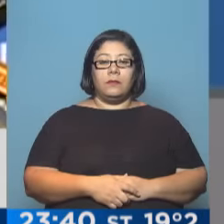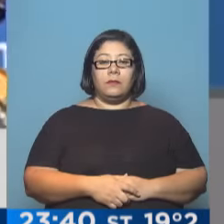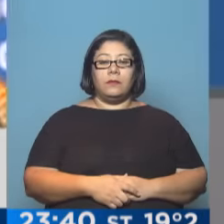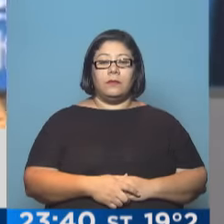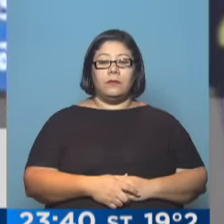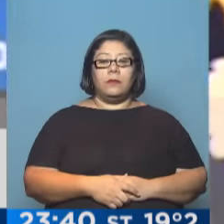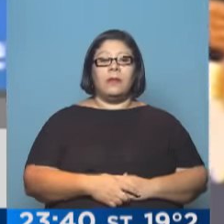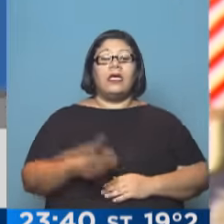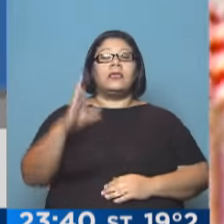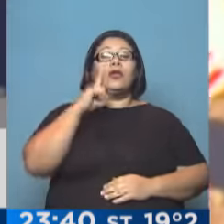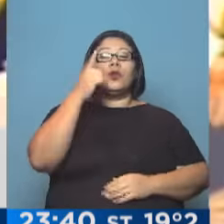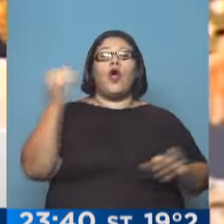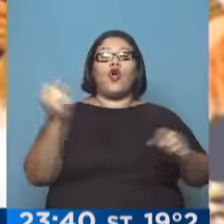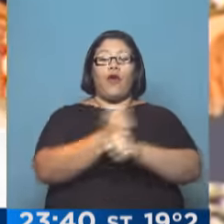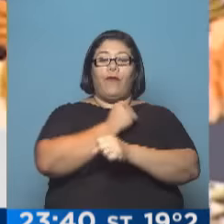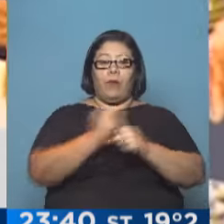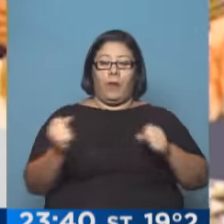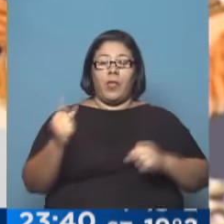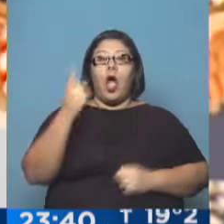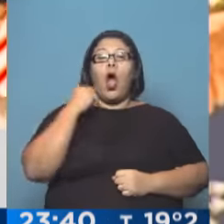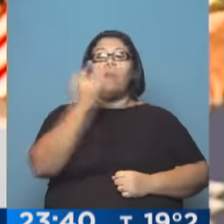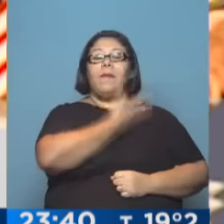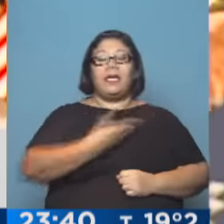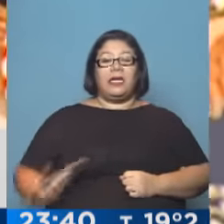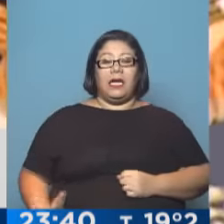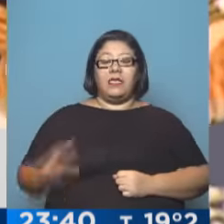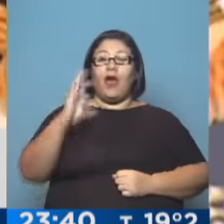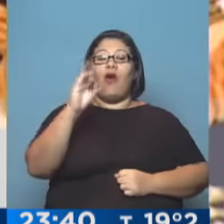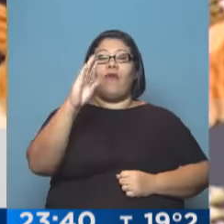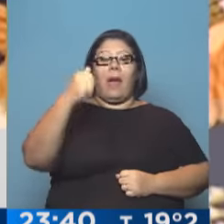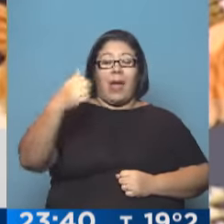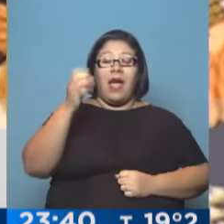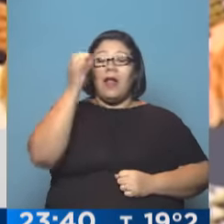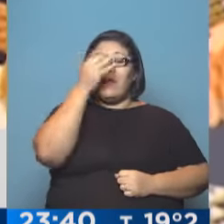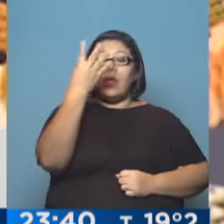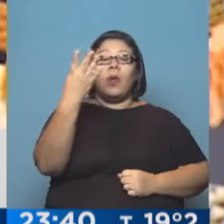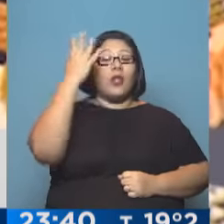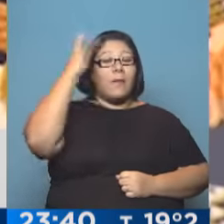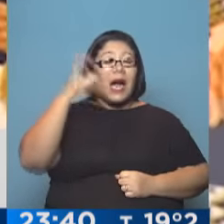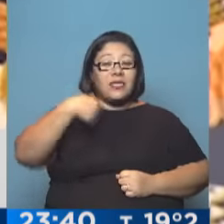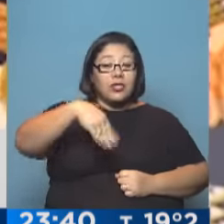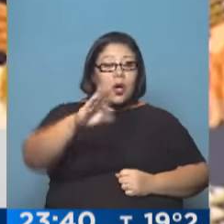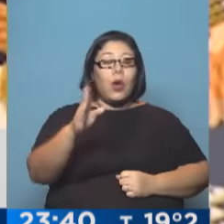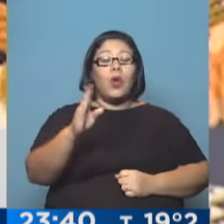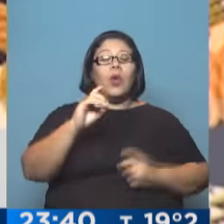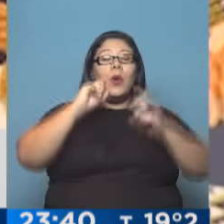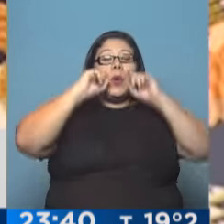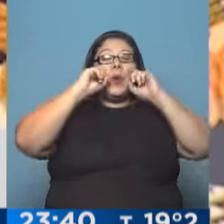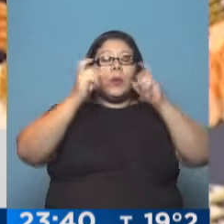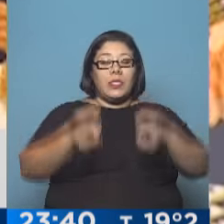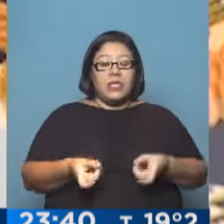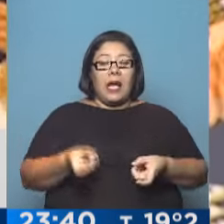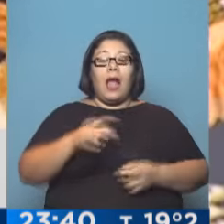Estados Unidos confirmó que el presidente Barack Obama pasará el 24 de marzo en Bariloche. El ministro